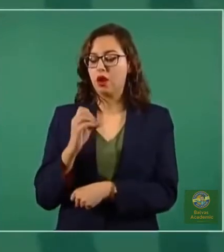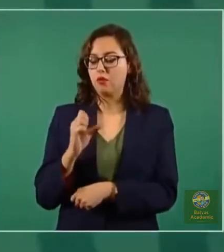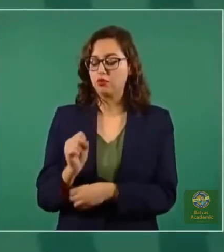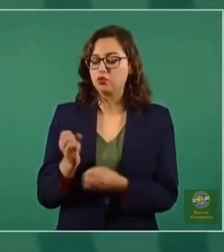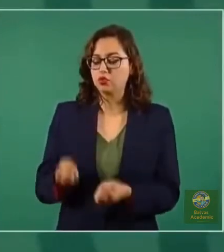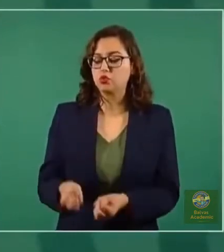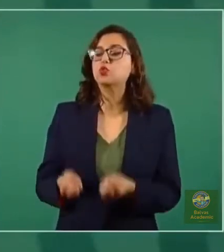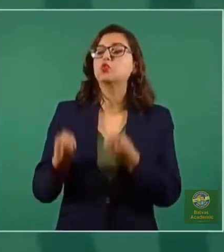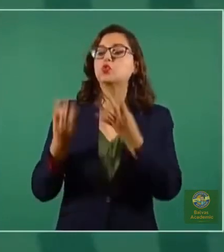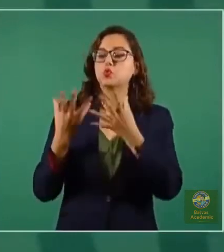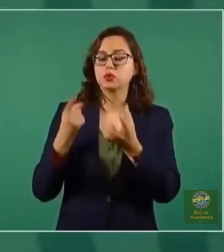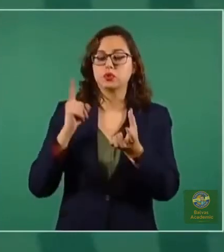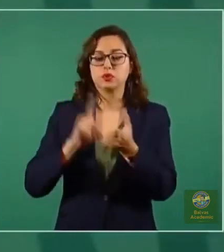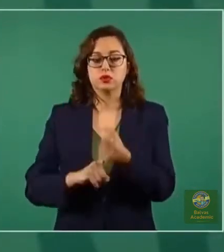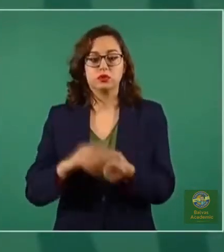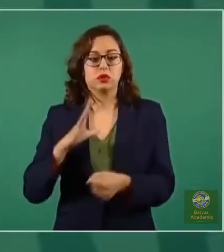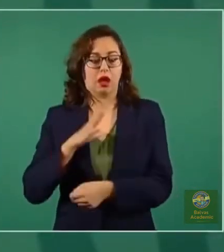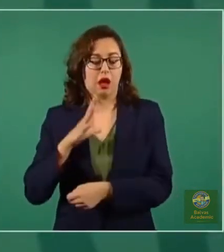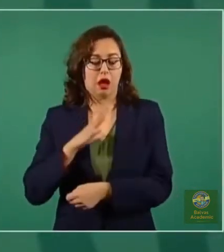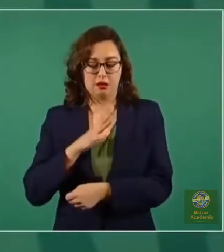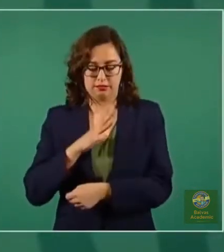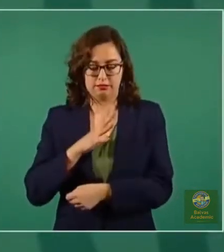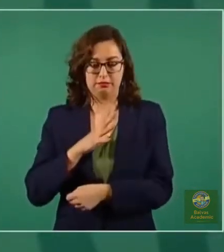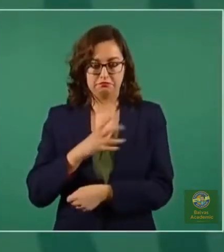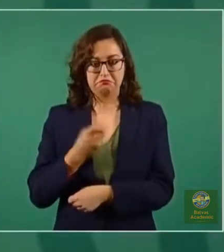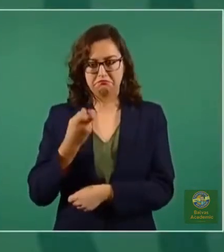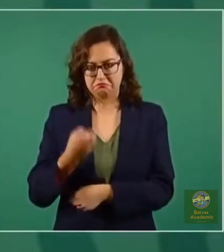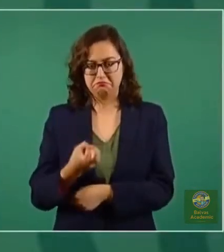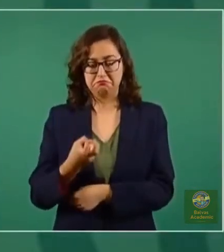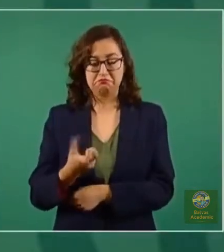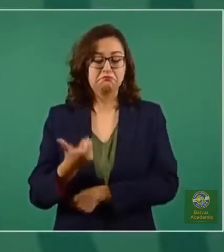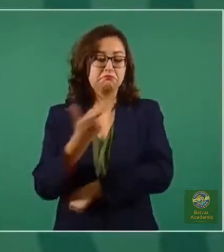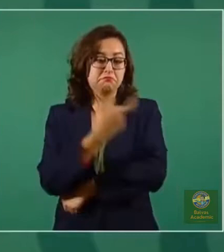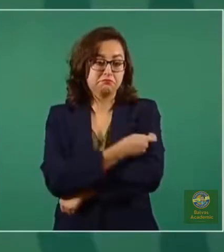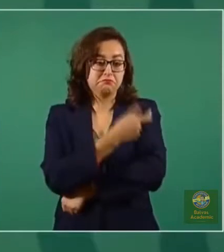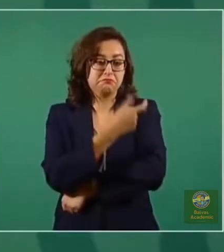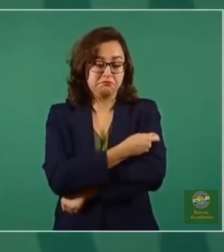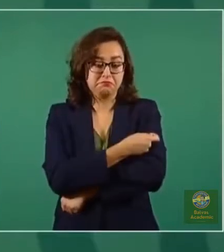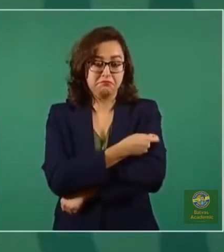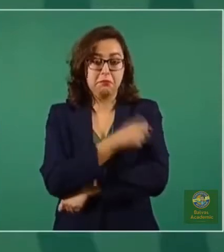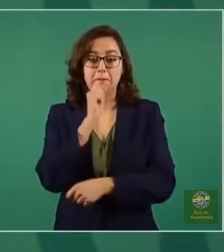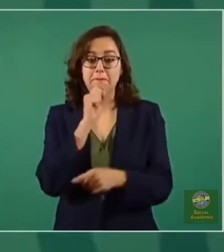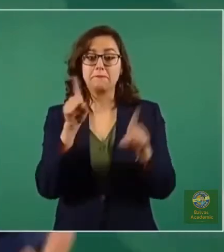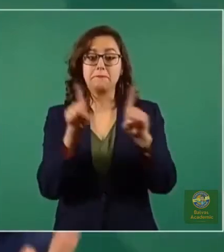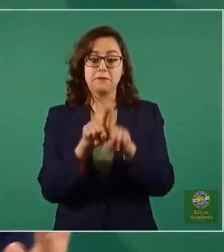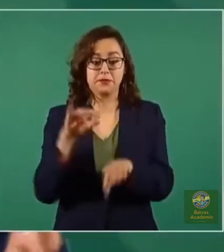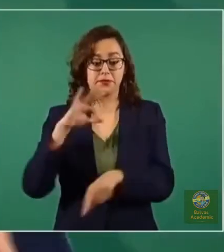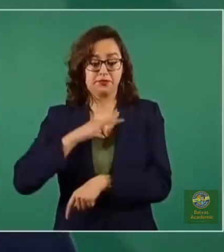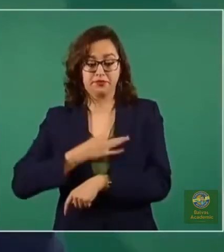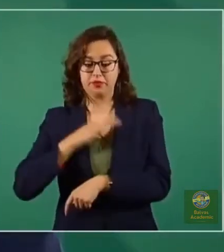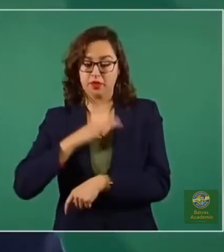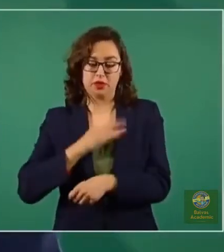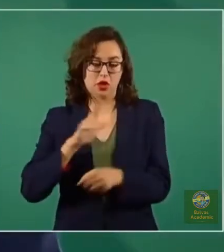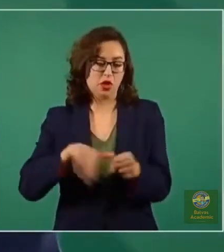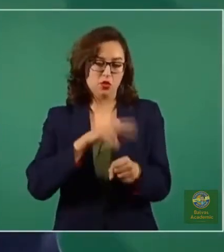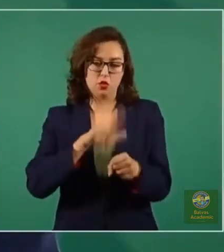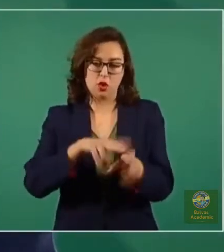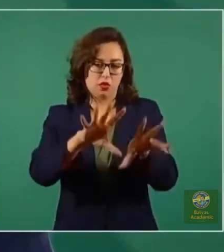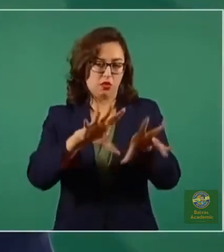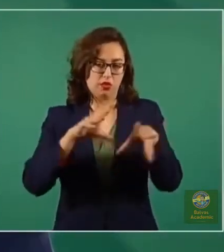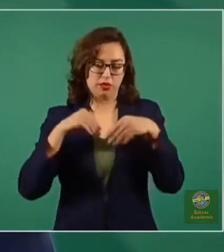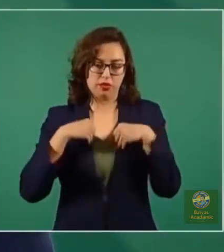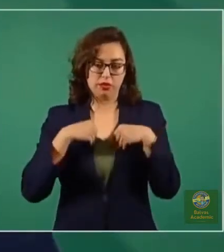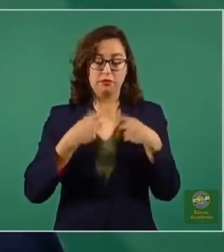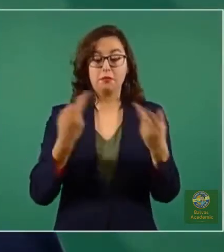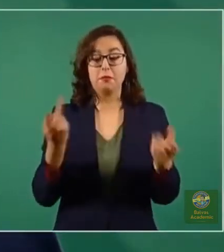tanto para las vacunas de cualquier tipo de vacuna como para las infecciones naturales, se conoce que ciertas